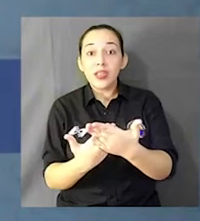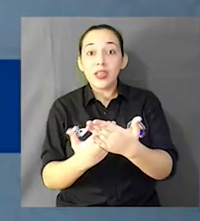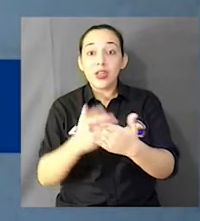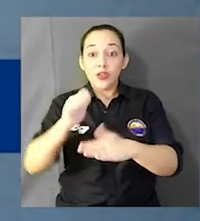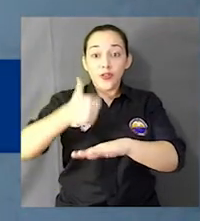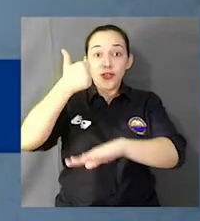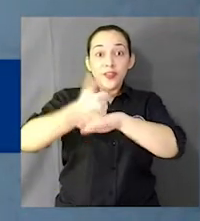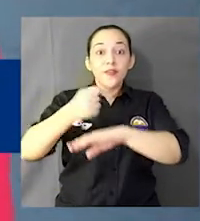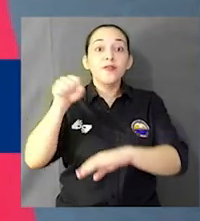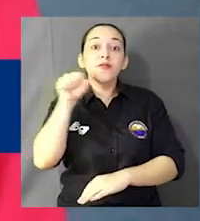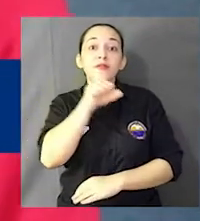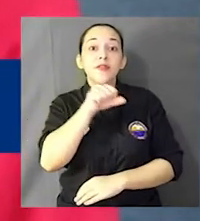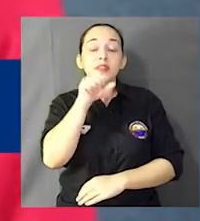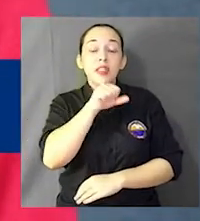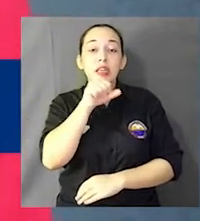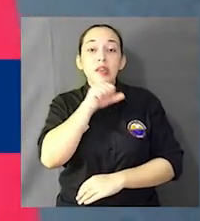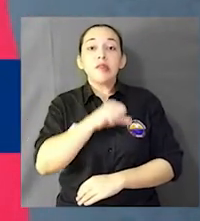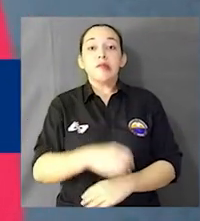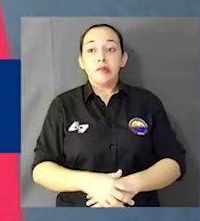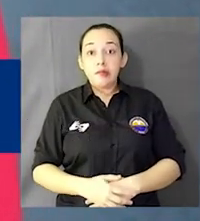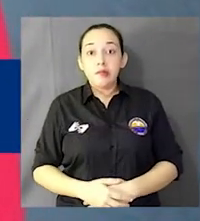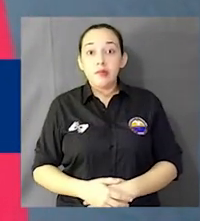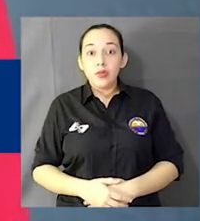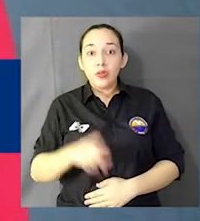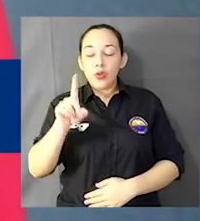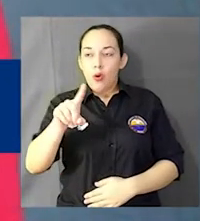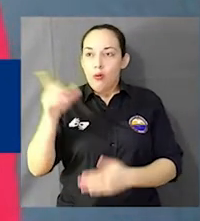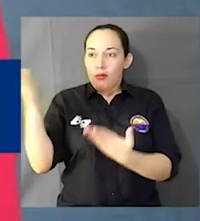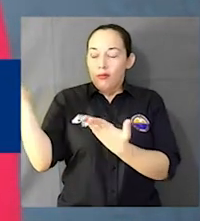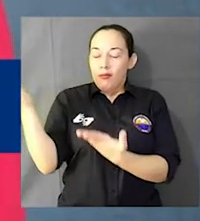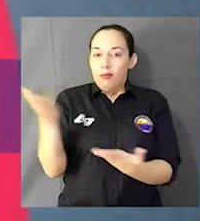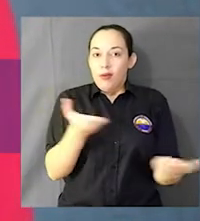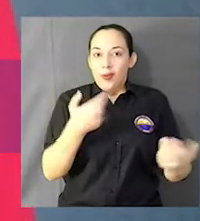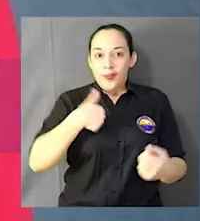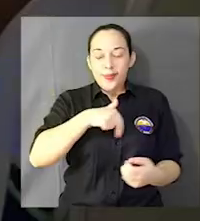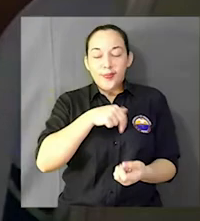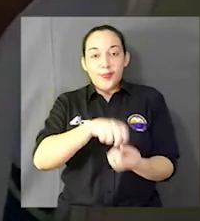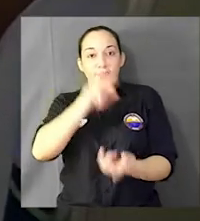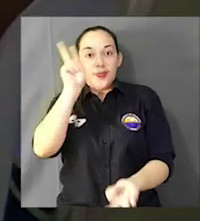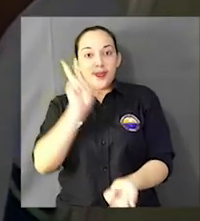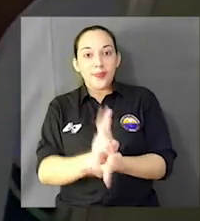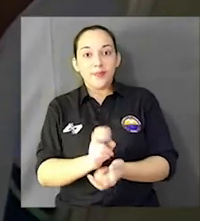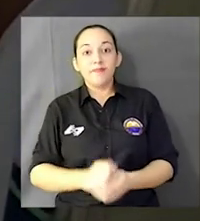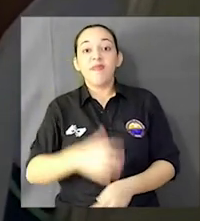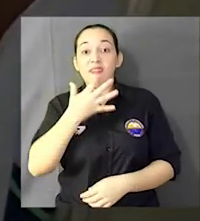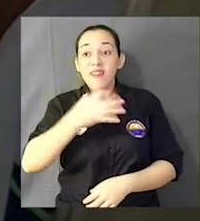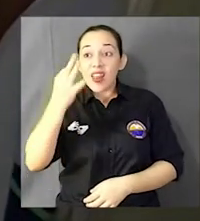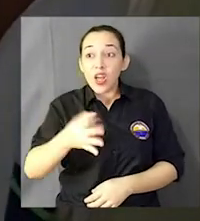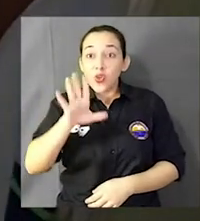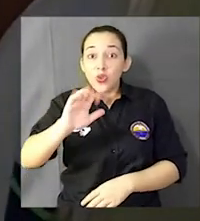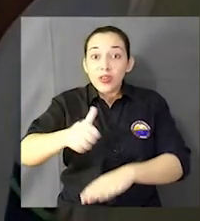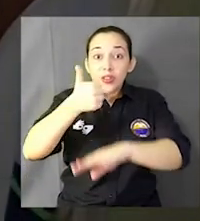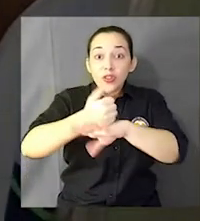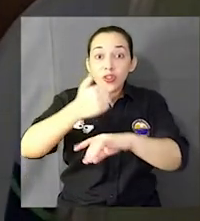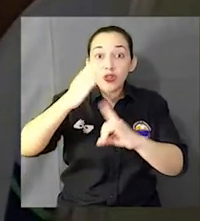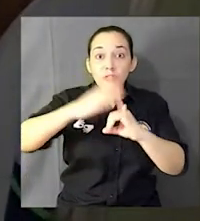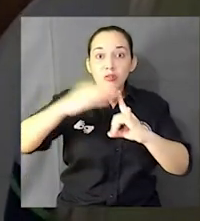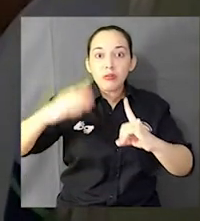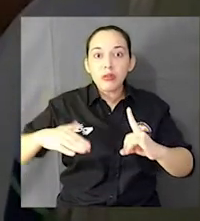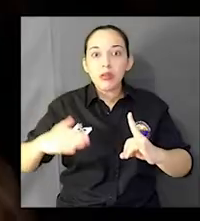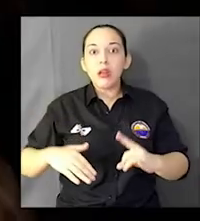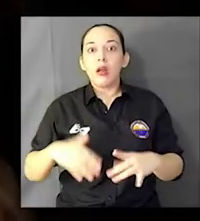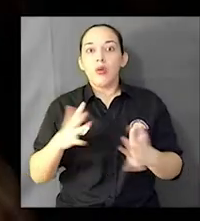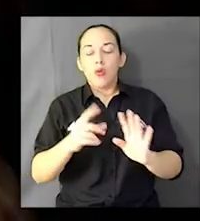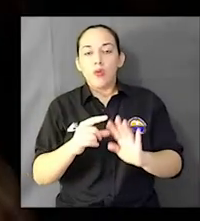en cuanto al doctor Pablo Vera, porque este un recibimiento pues no nos lo esperábamos. La verdad, el rector de la